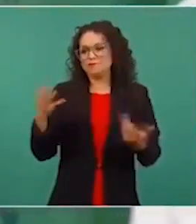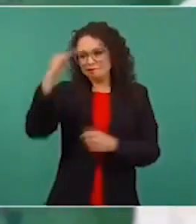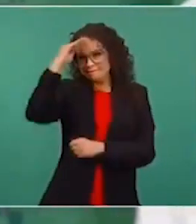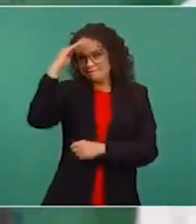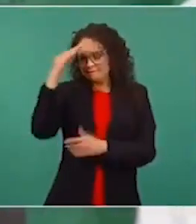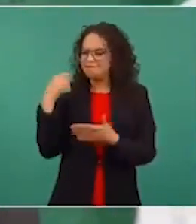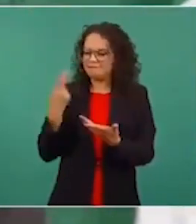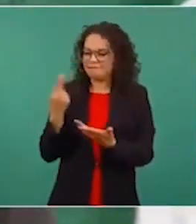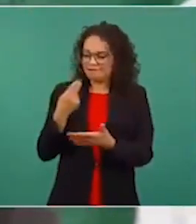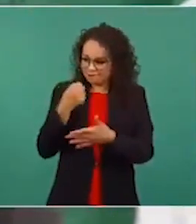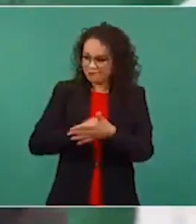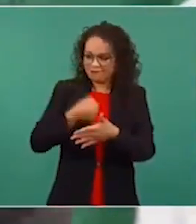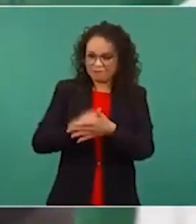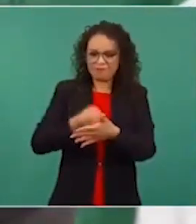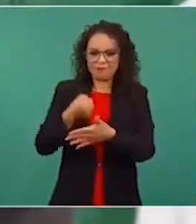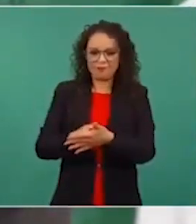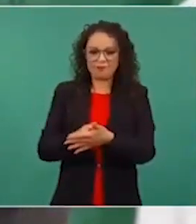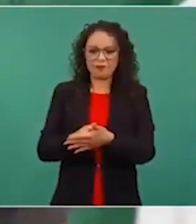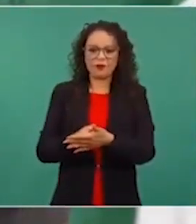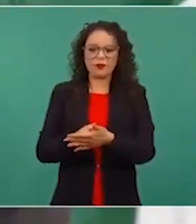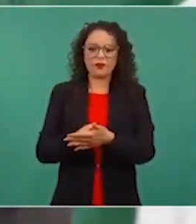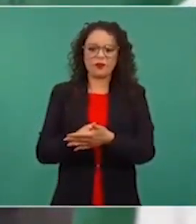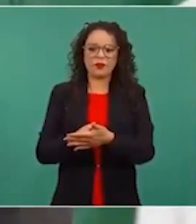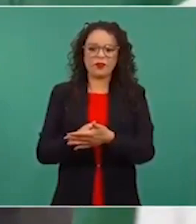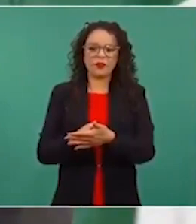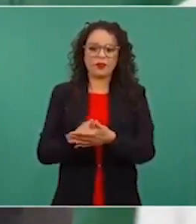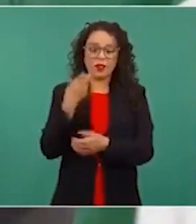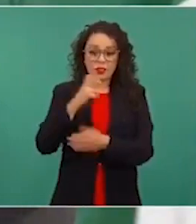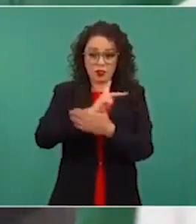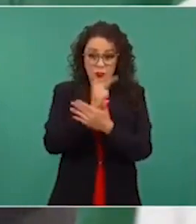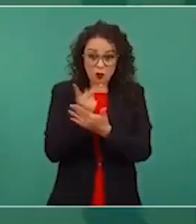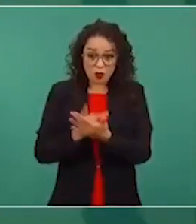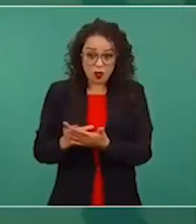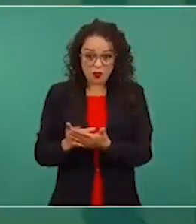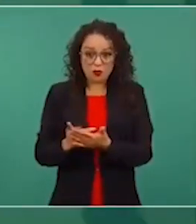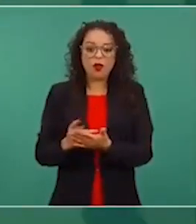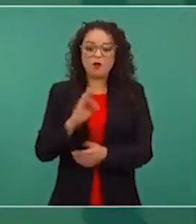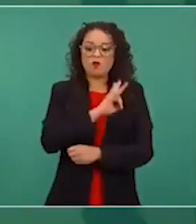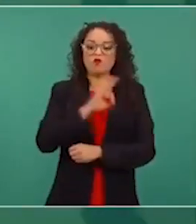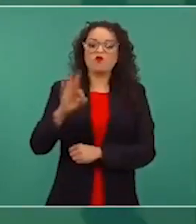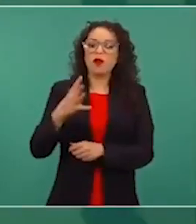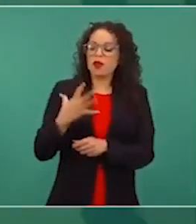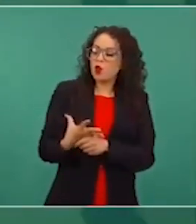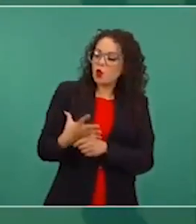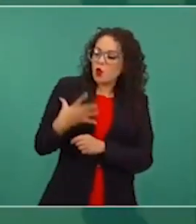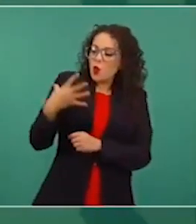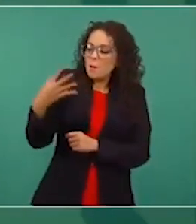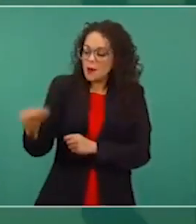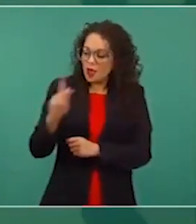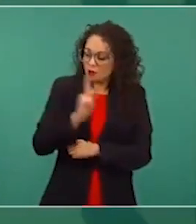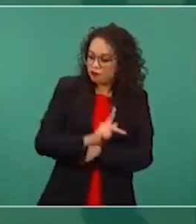que se pueda aplicar este programa, replicar en